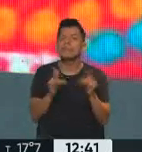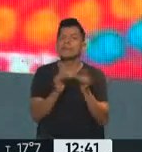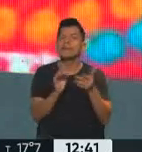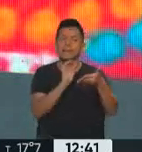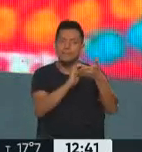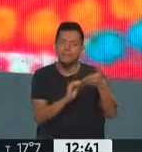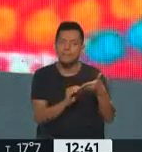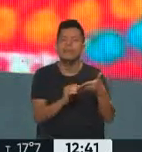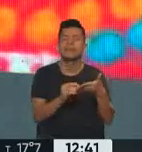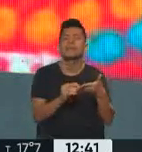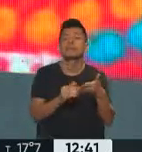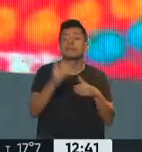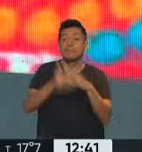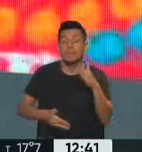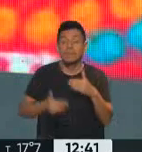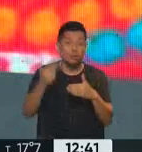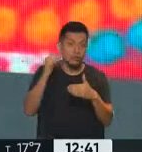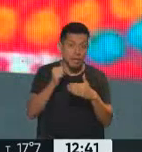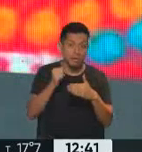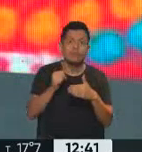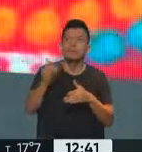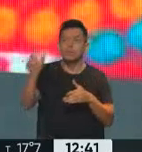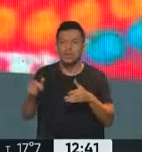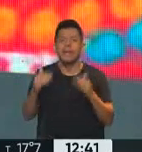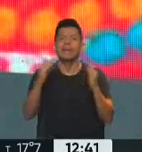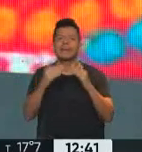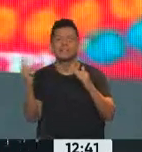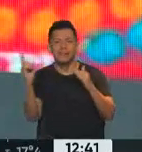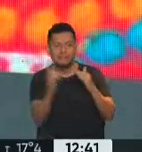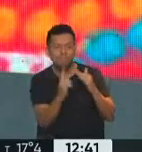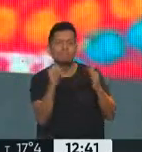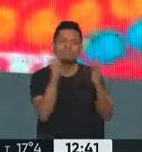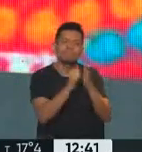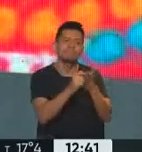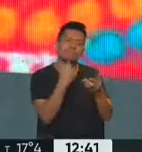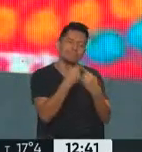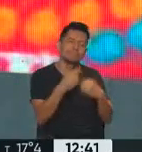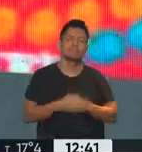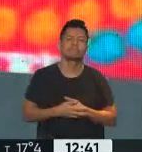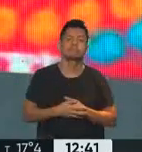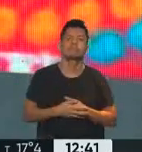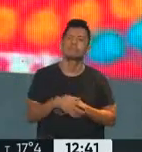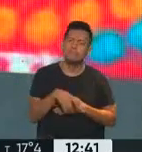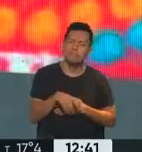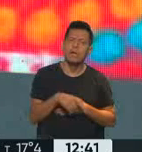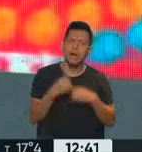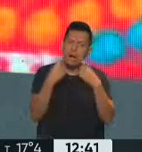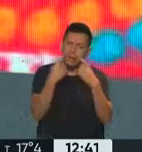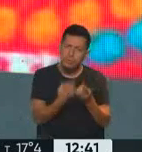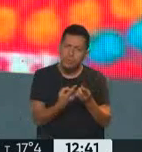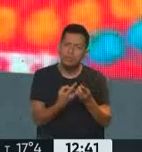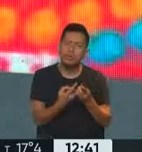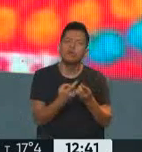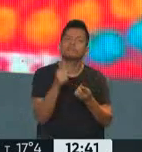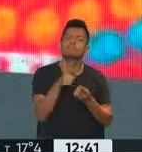18 de mayo habrá que recibir al censista. Y en este contexto aparece el autorreconocimiento de los indígenas, un